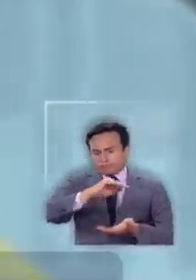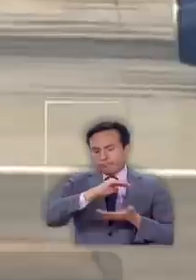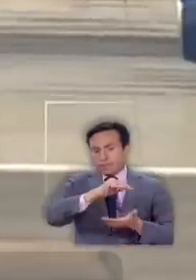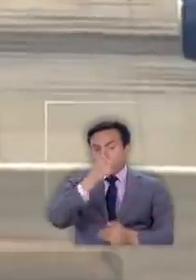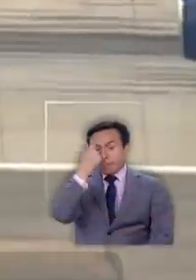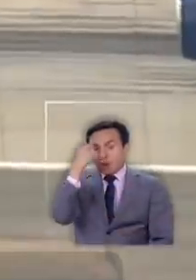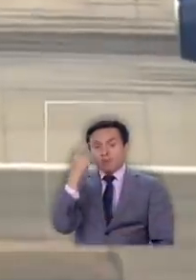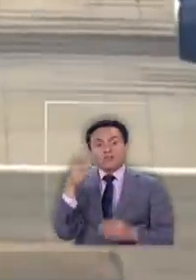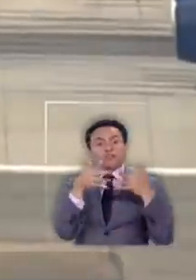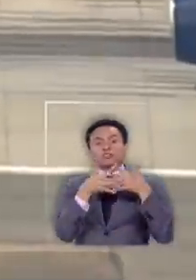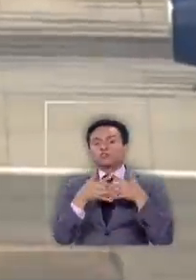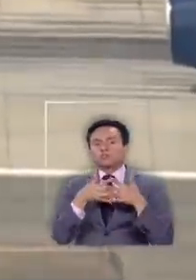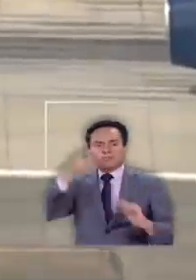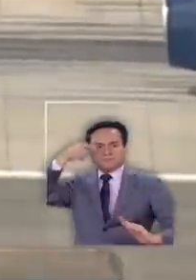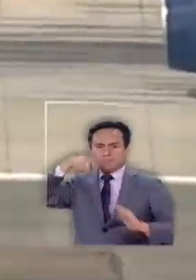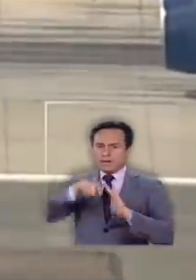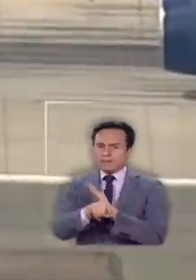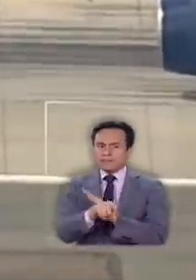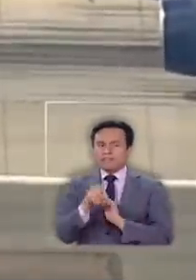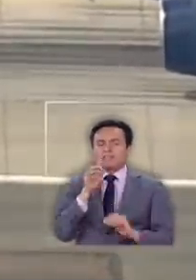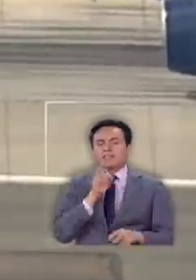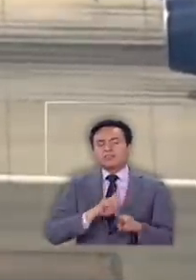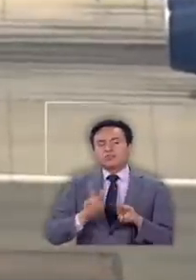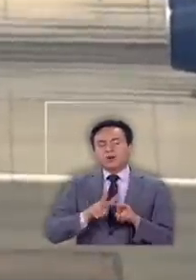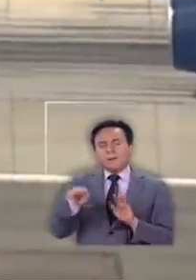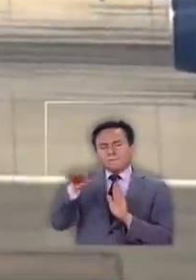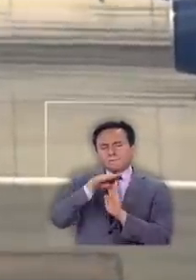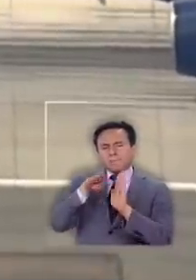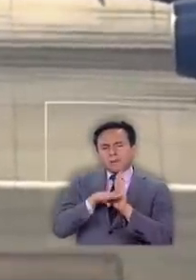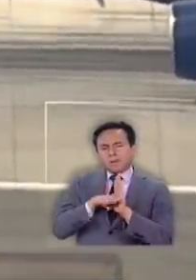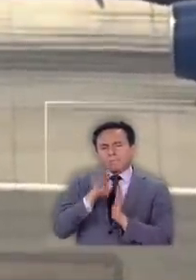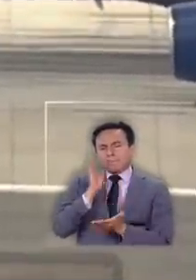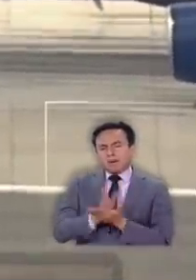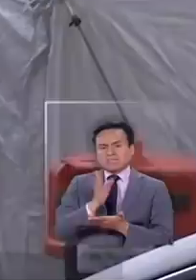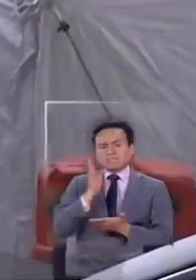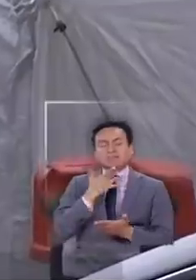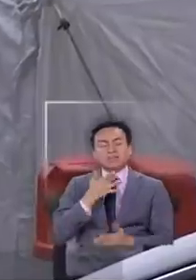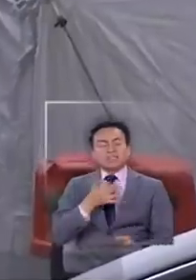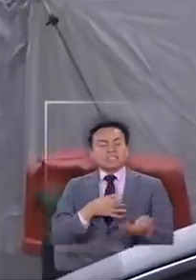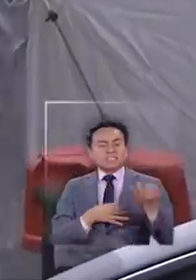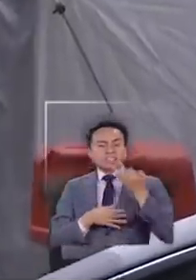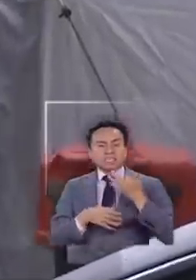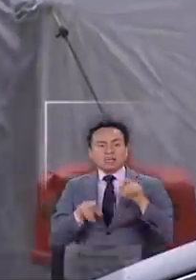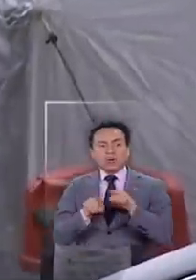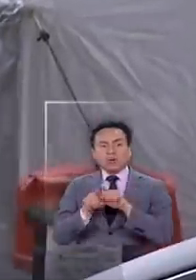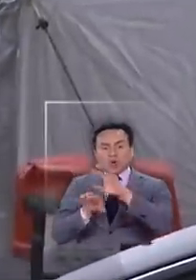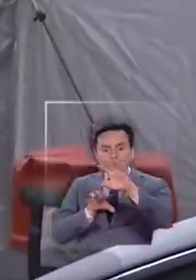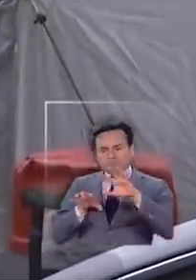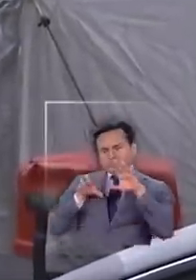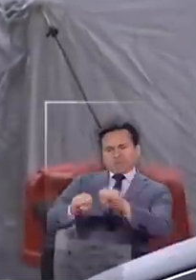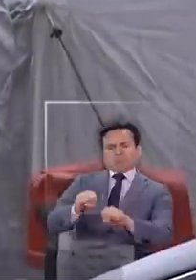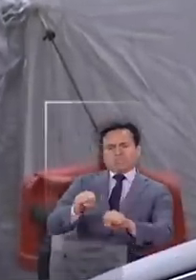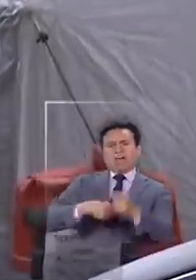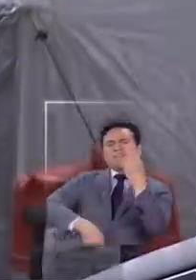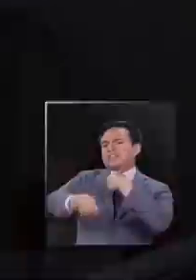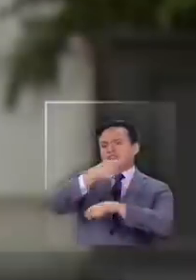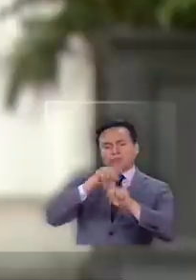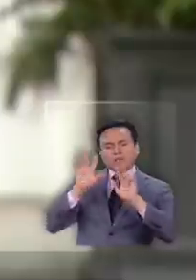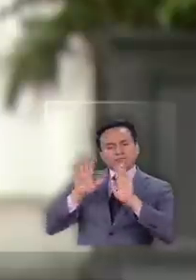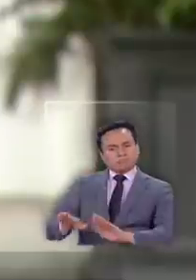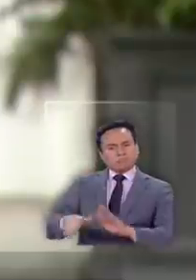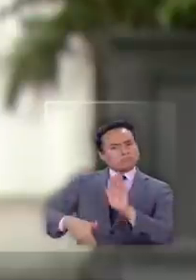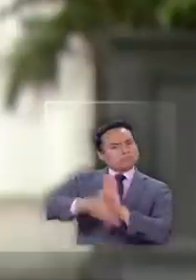Pero Estados Unidos fue más allá. Hay otras medidas que incluso consideran retener cargamentos ya vendidos.